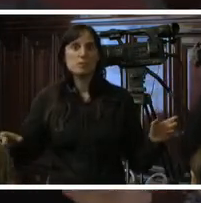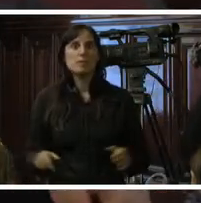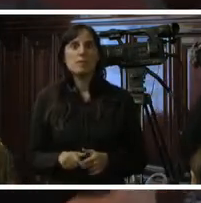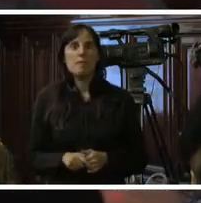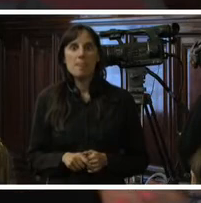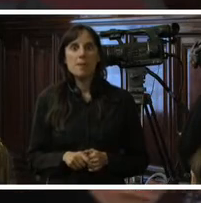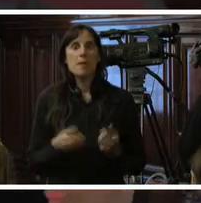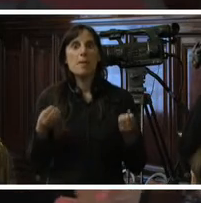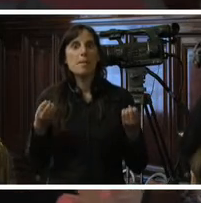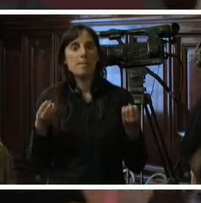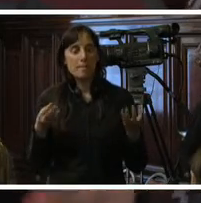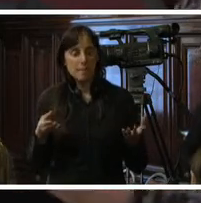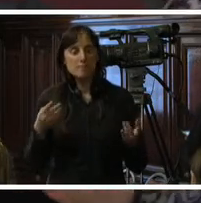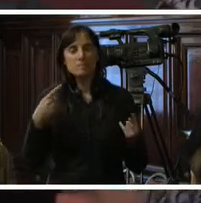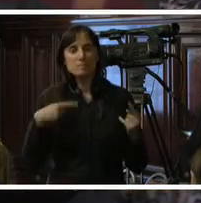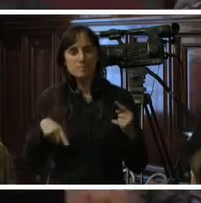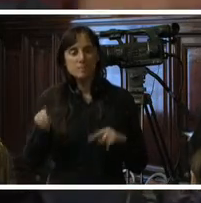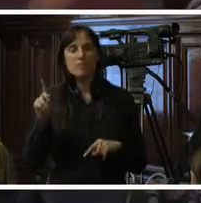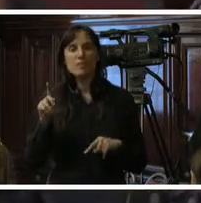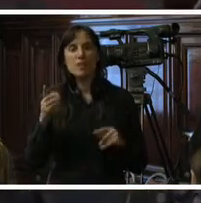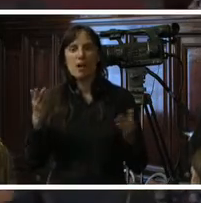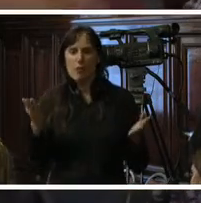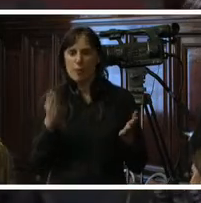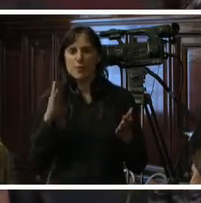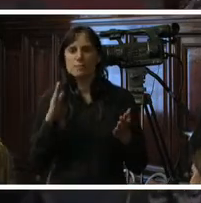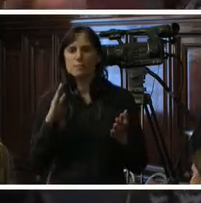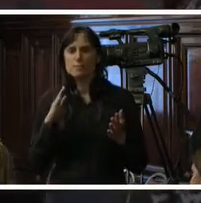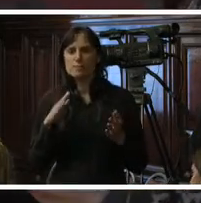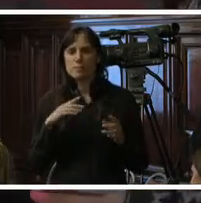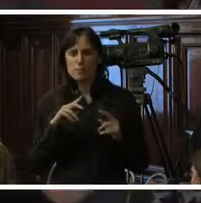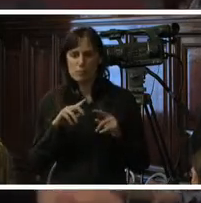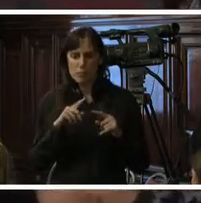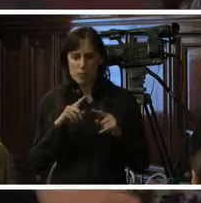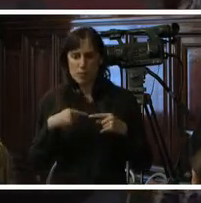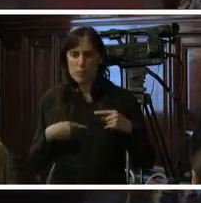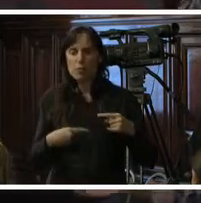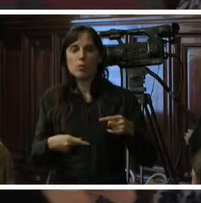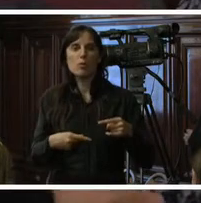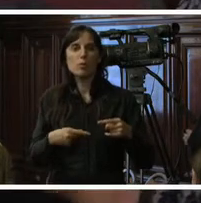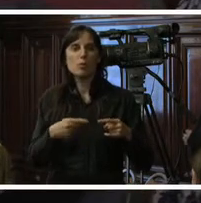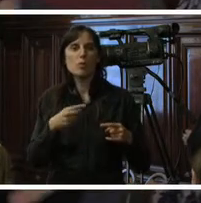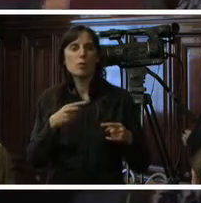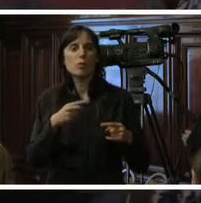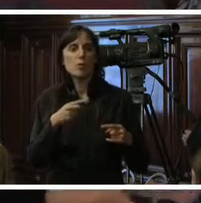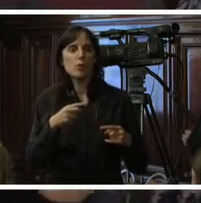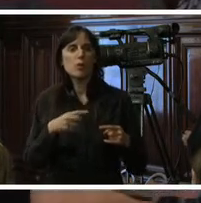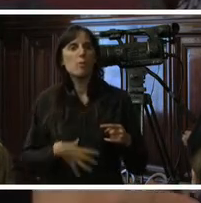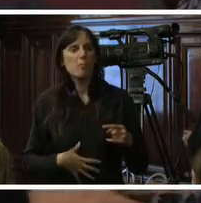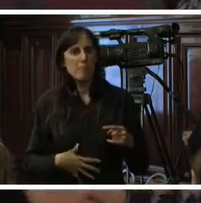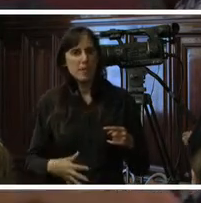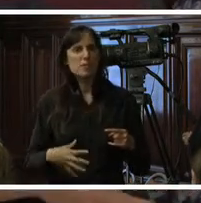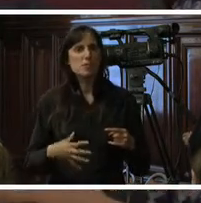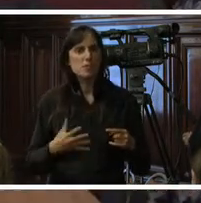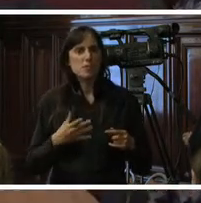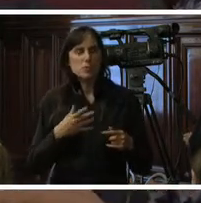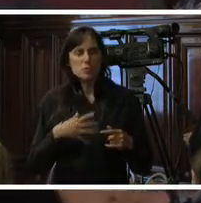entonces sin embargo se siguen presentando casos de embarazos con positivos de SICA